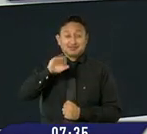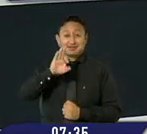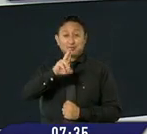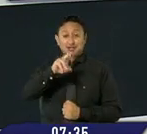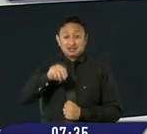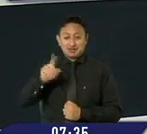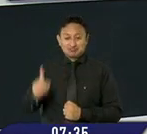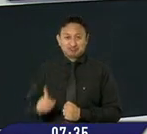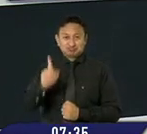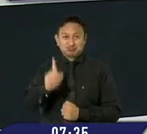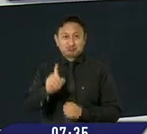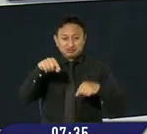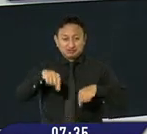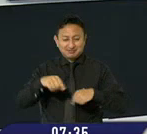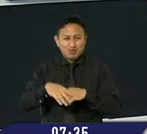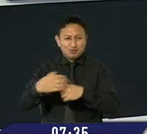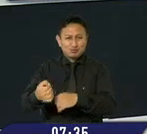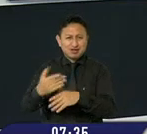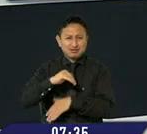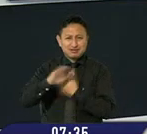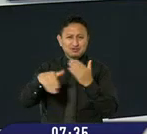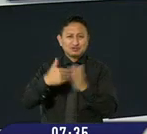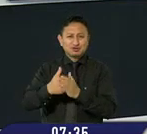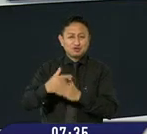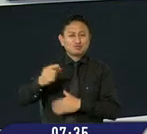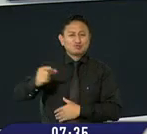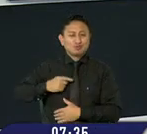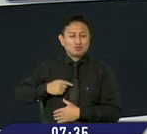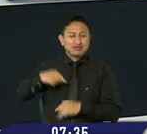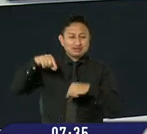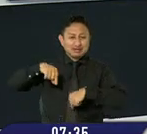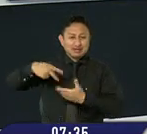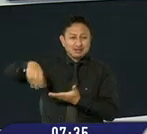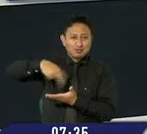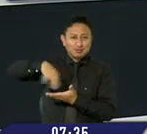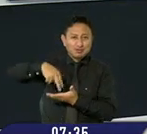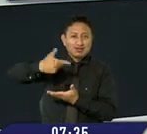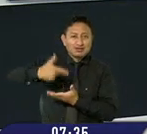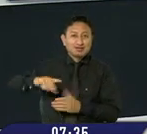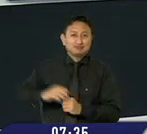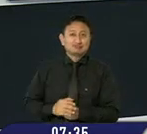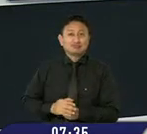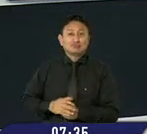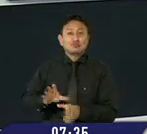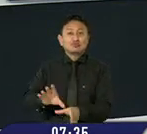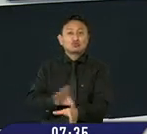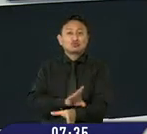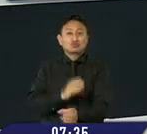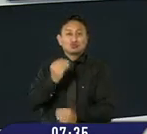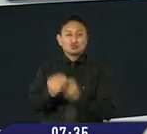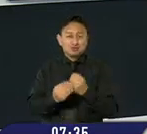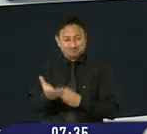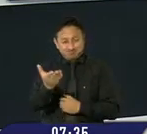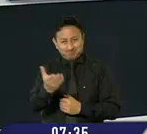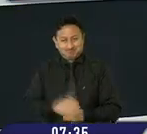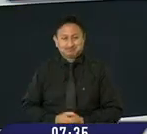presente y nos trae los detalles, los zapateos y hasta las costumbres de cómo se juega un cuarenta.